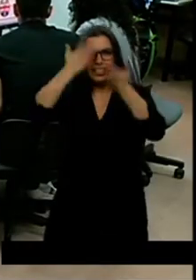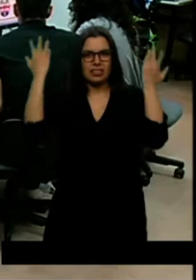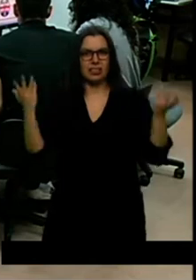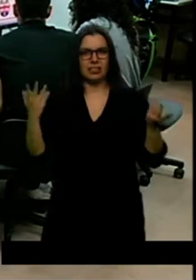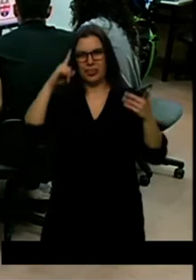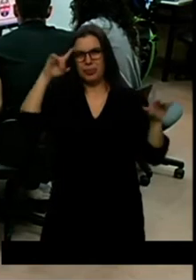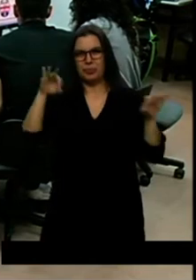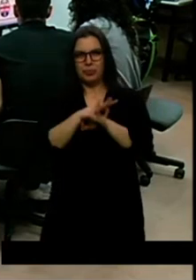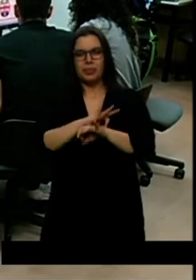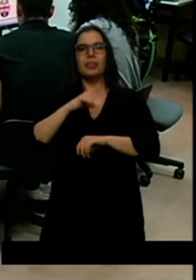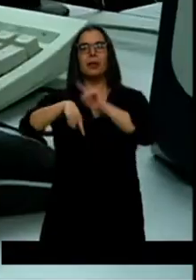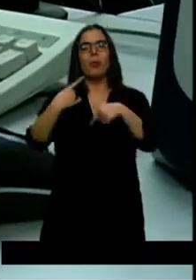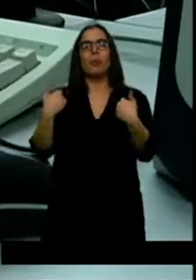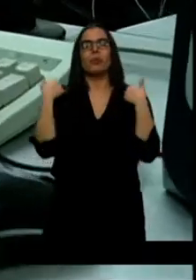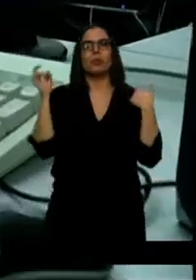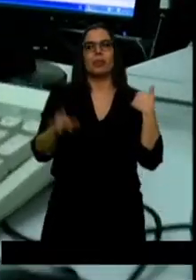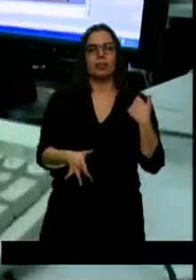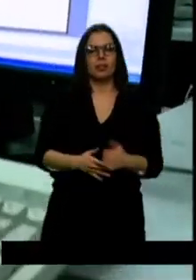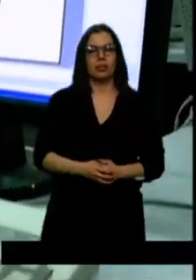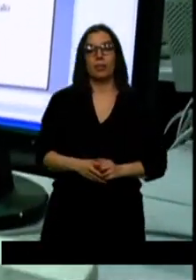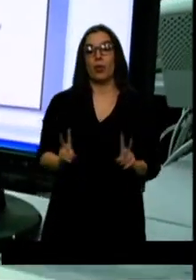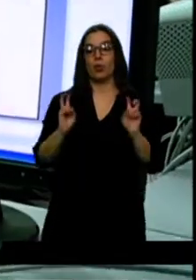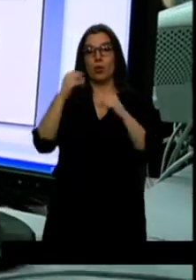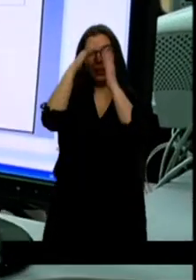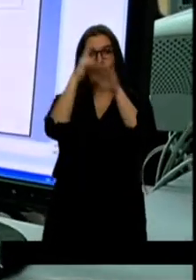nueva atención sanitaria se pondrá en marcha el próximo curso.